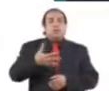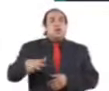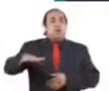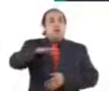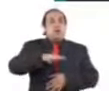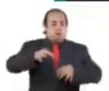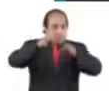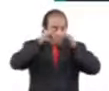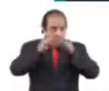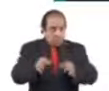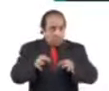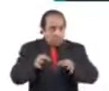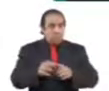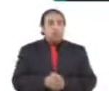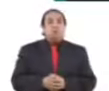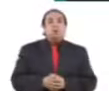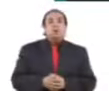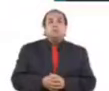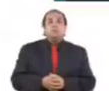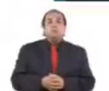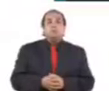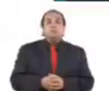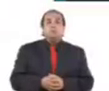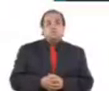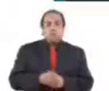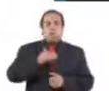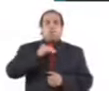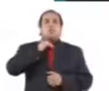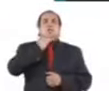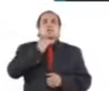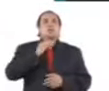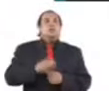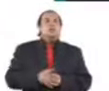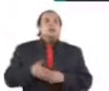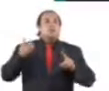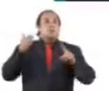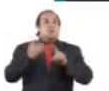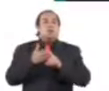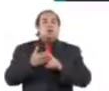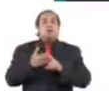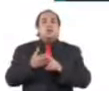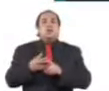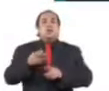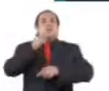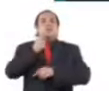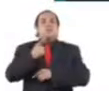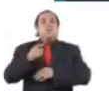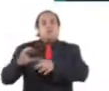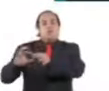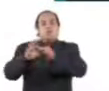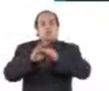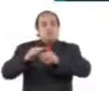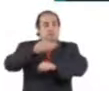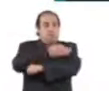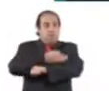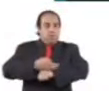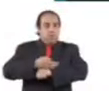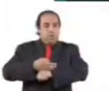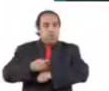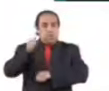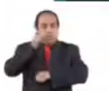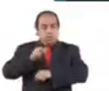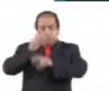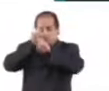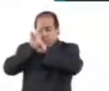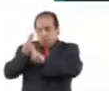adecuados y dignos para el reforzamiento de vínculos familiares basados en el respeto y la